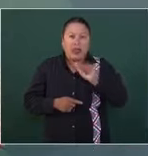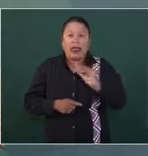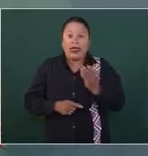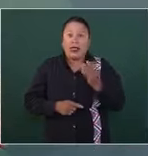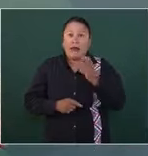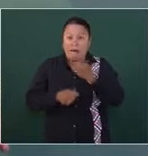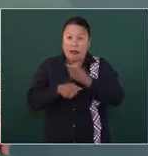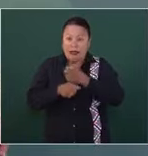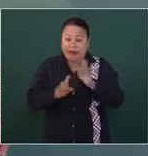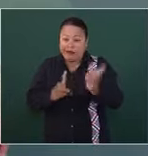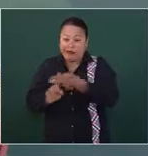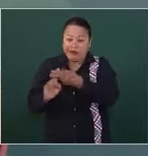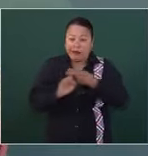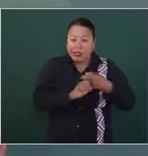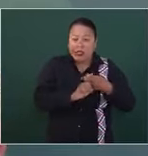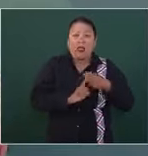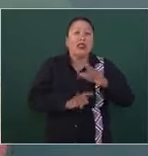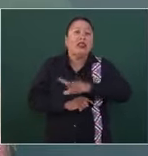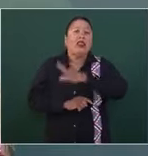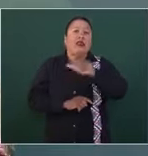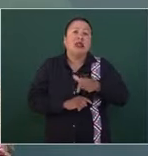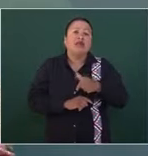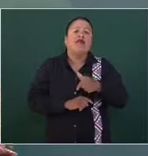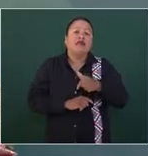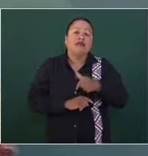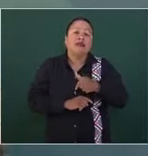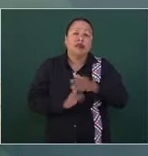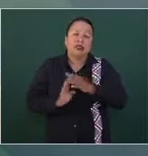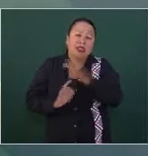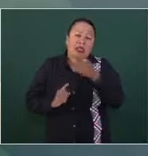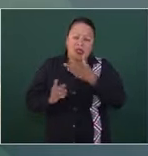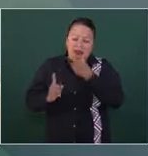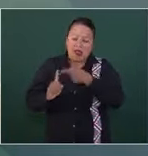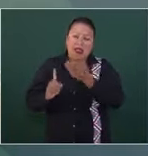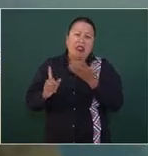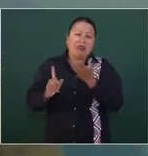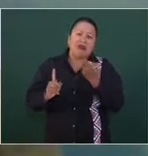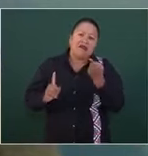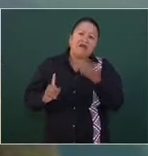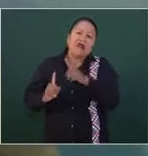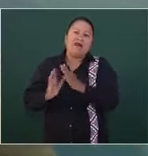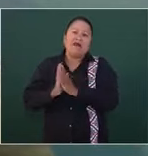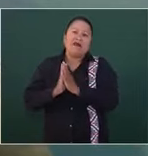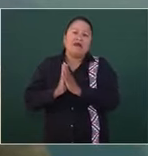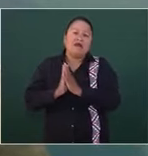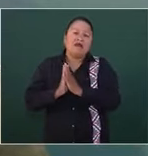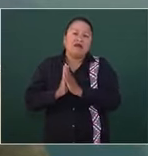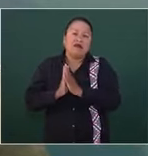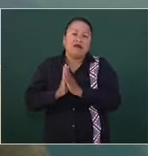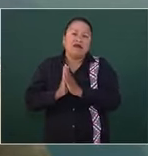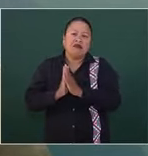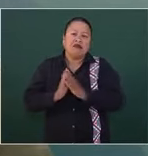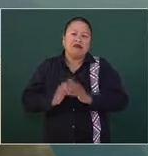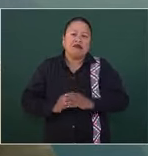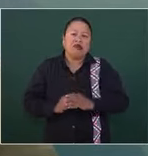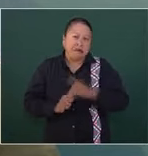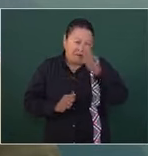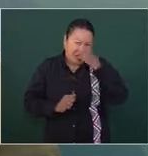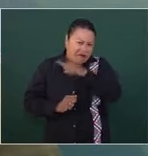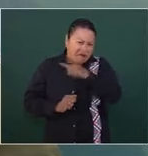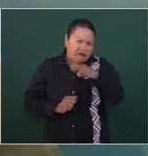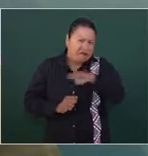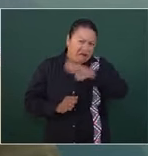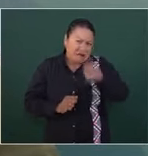secuestradas y posteriormente ordena su muerte.